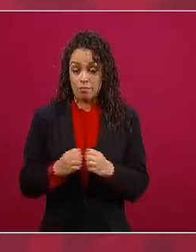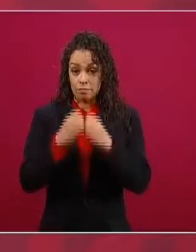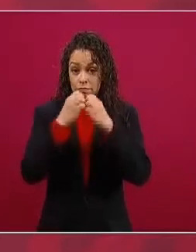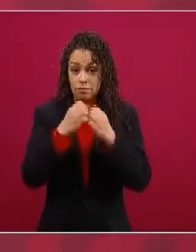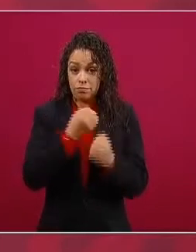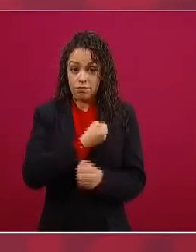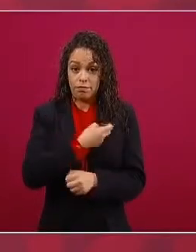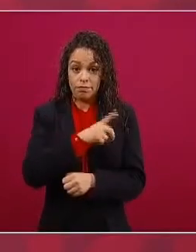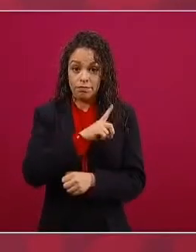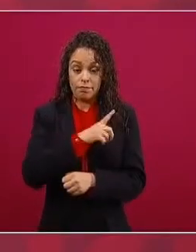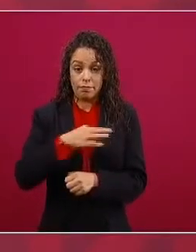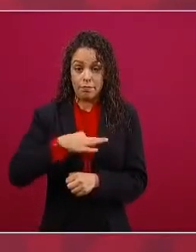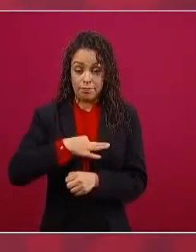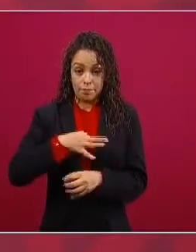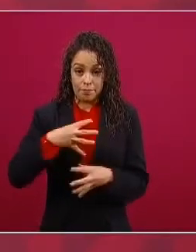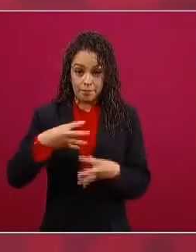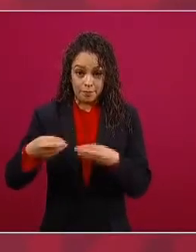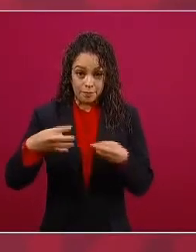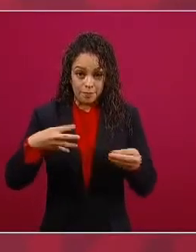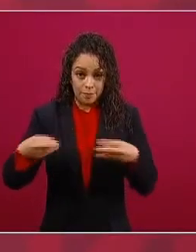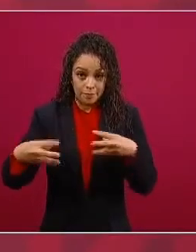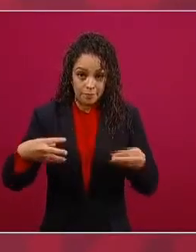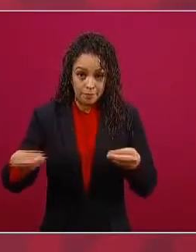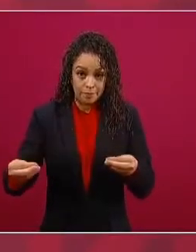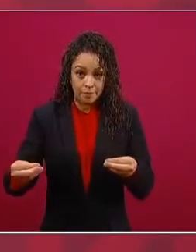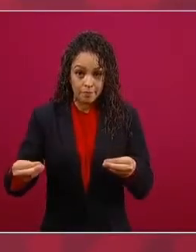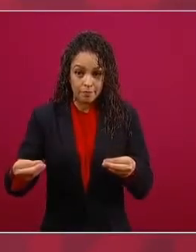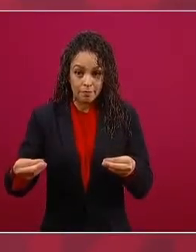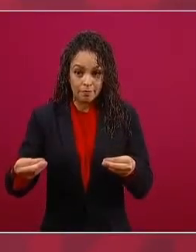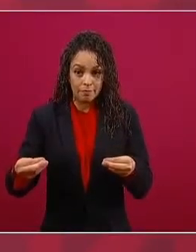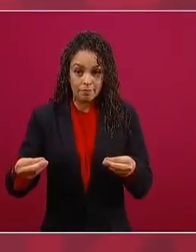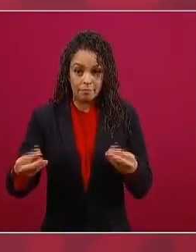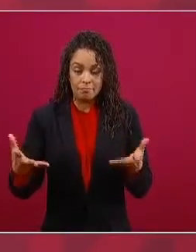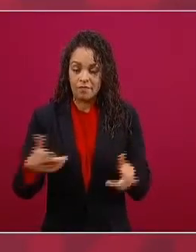no cesa